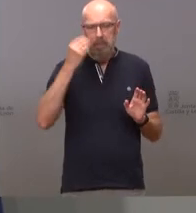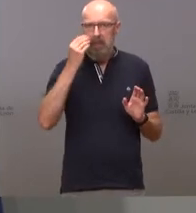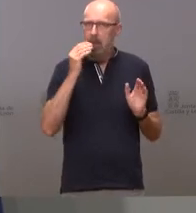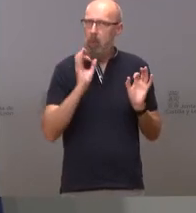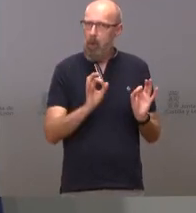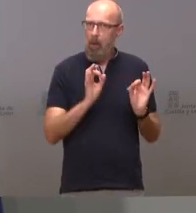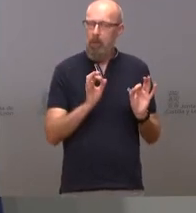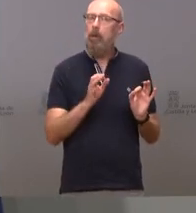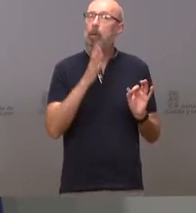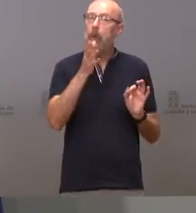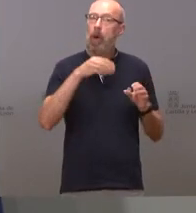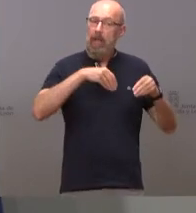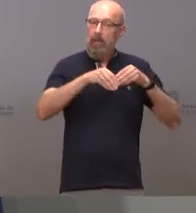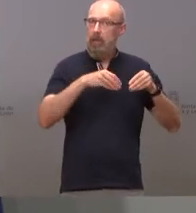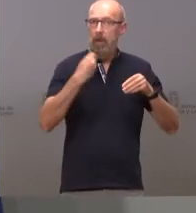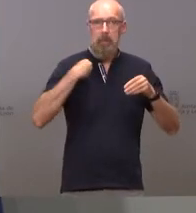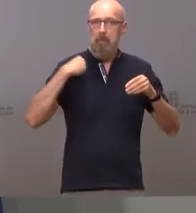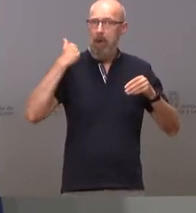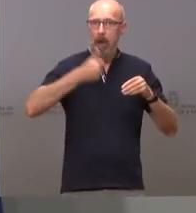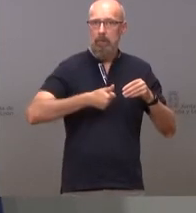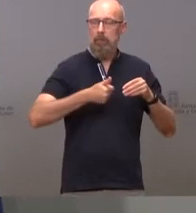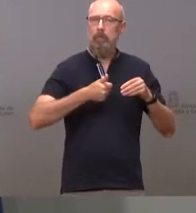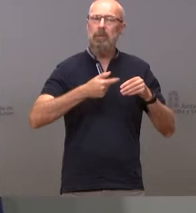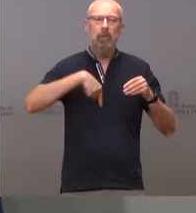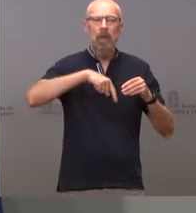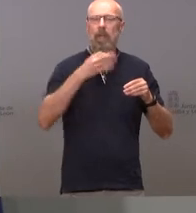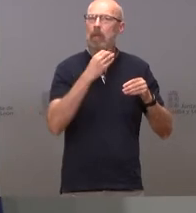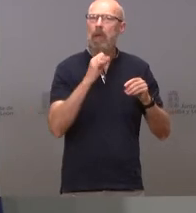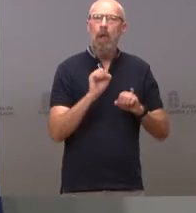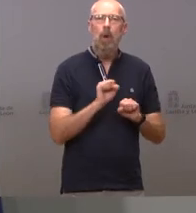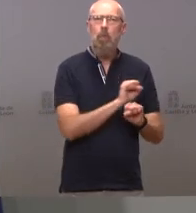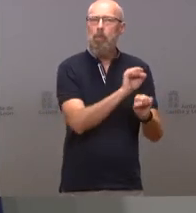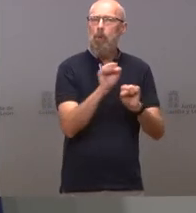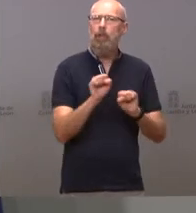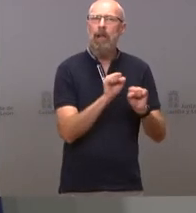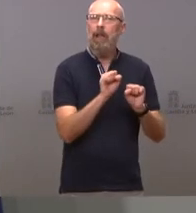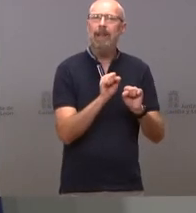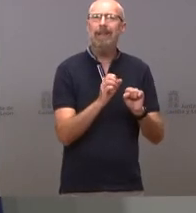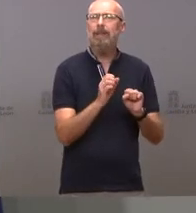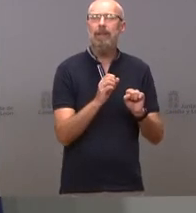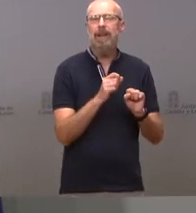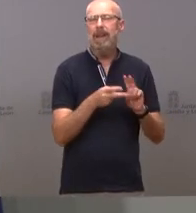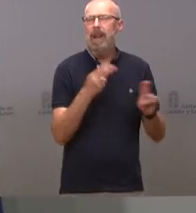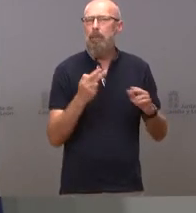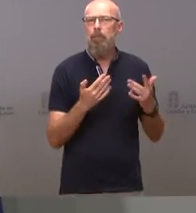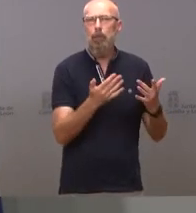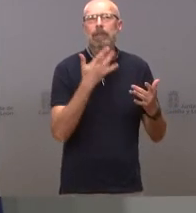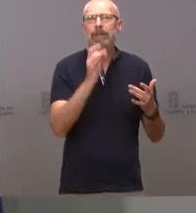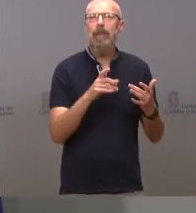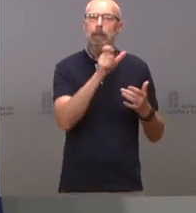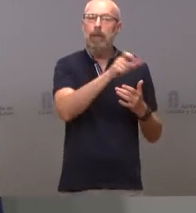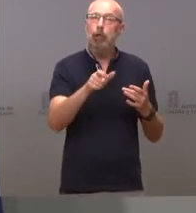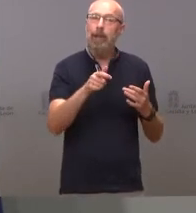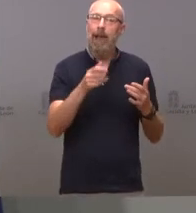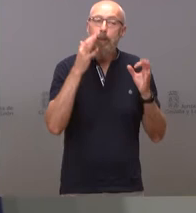nuestra estrategia sigue siendo la misma protegemos lo más rápidamente posible a quien acumula el mayor riesgo de